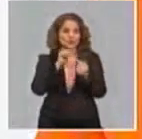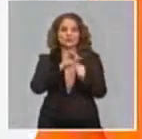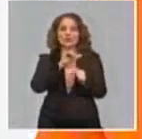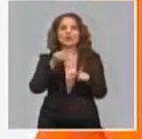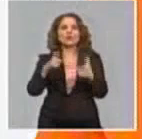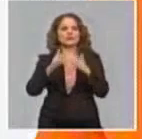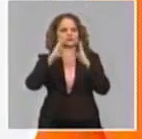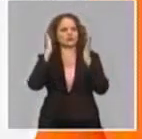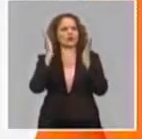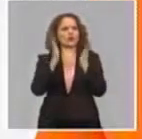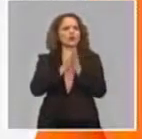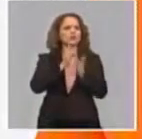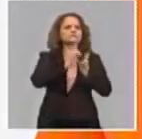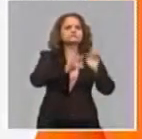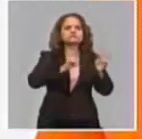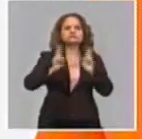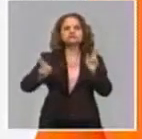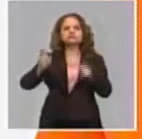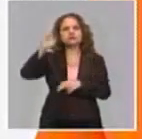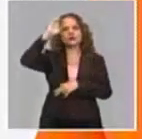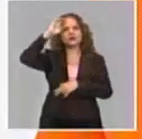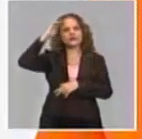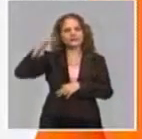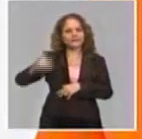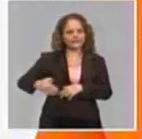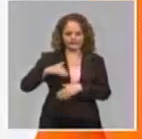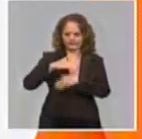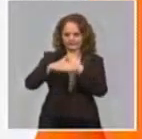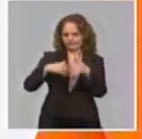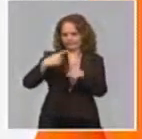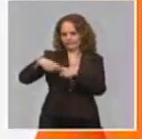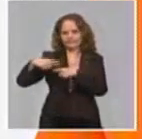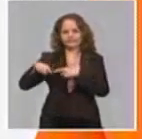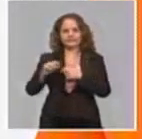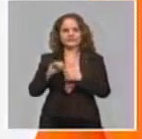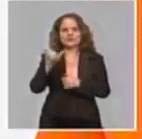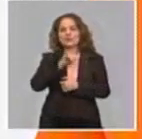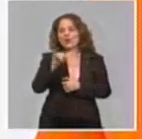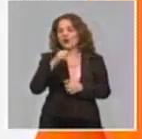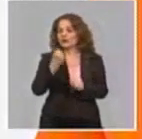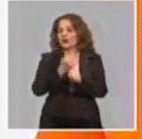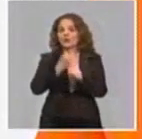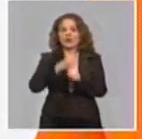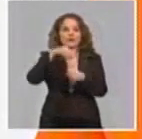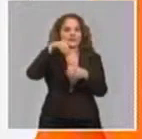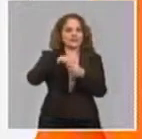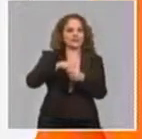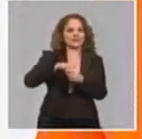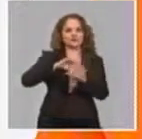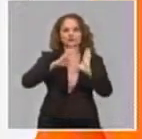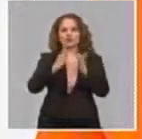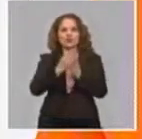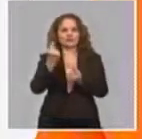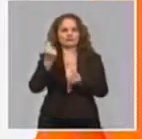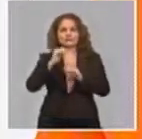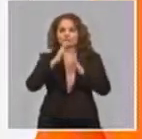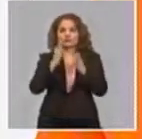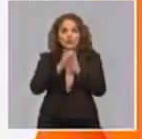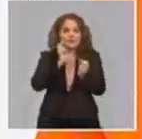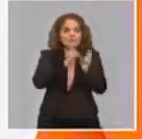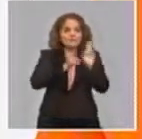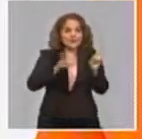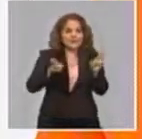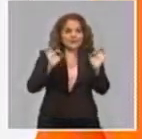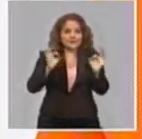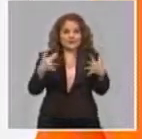-sanitarias, laborales, financieras y presupuestarias para las tres fases. O sea, integralmente ver el asunto, no